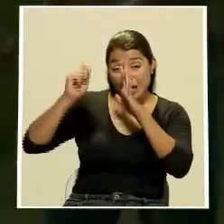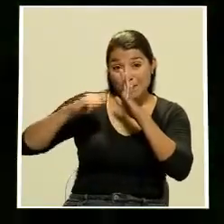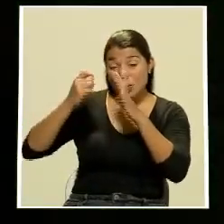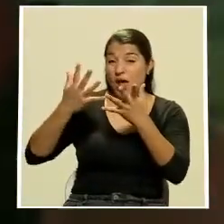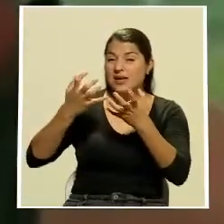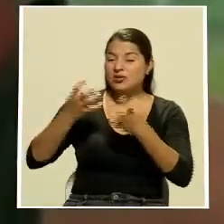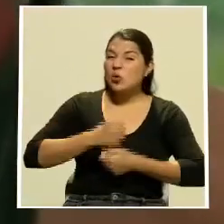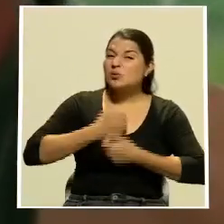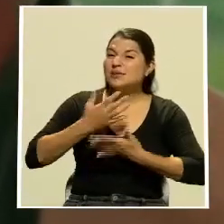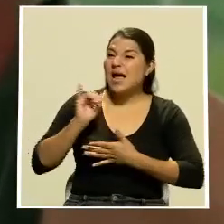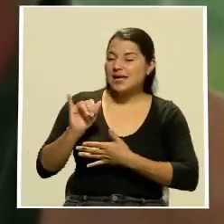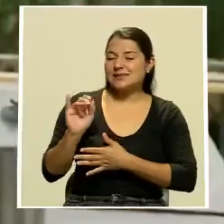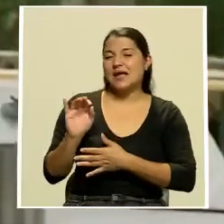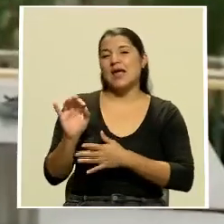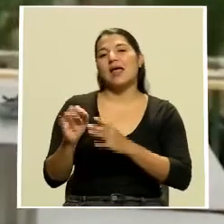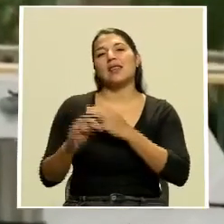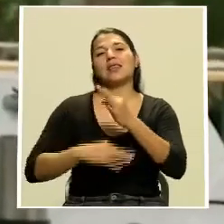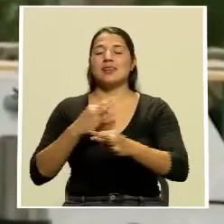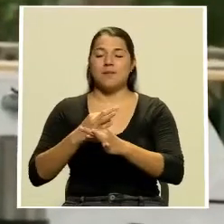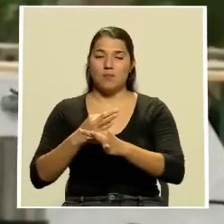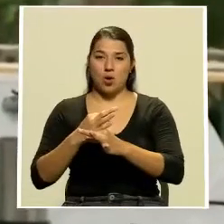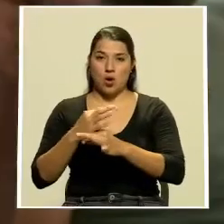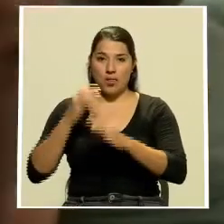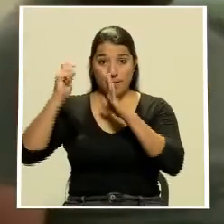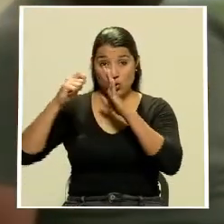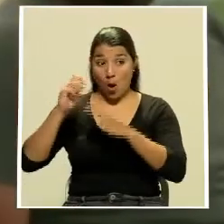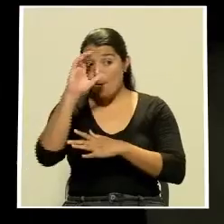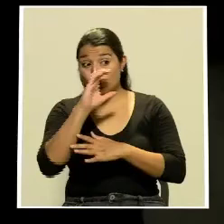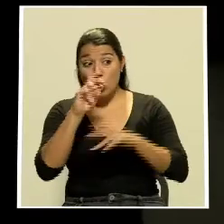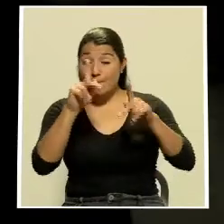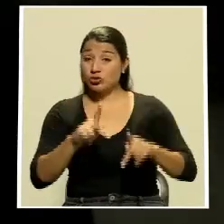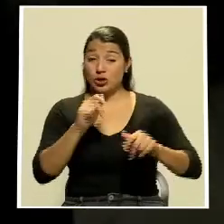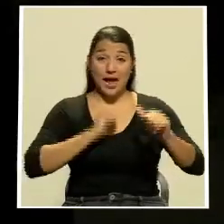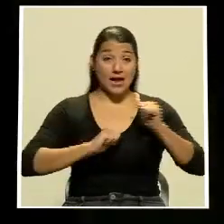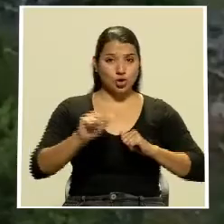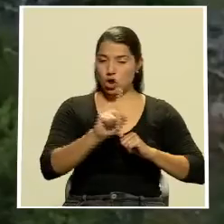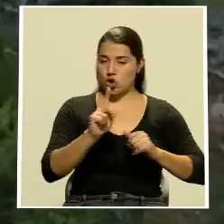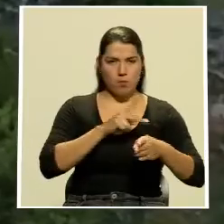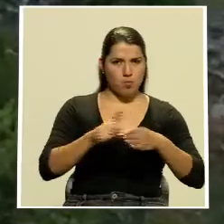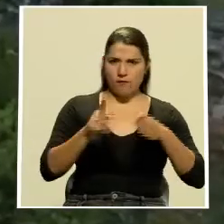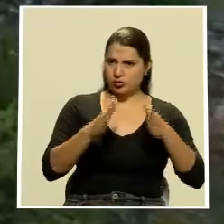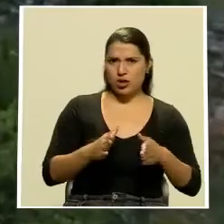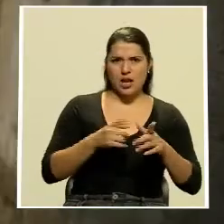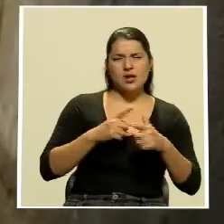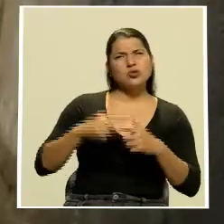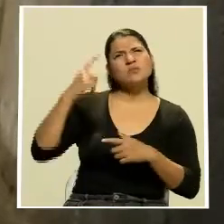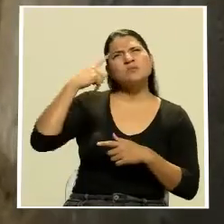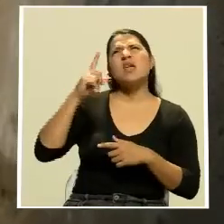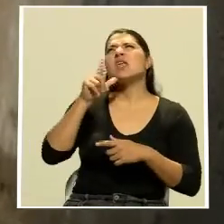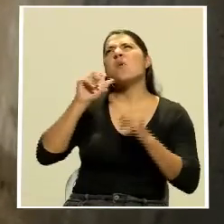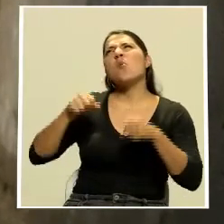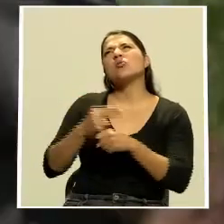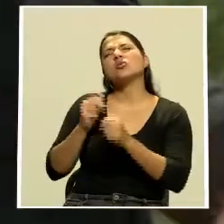cinematográfico para ello buscó actores no profesionales caminando por la calle se preguntaba a quienes podría imaginarse andando en caballo la